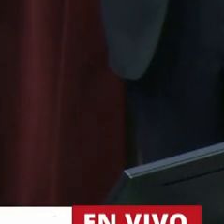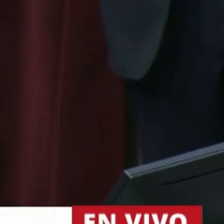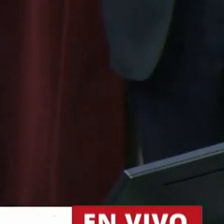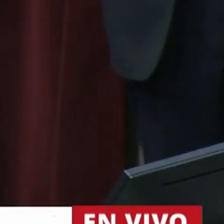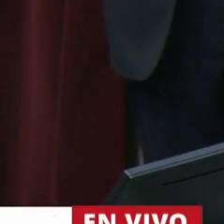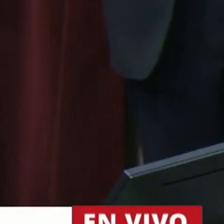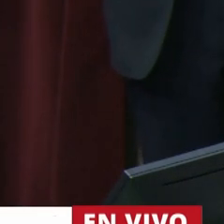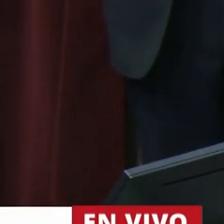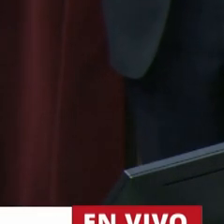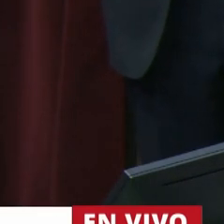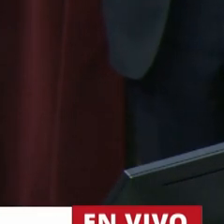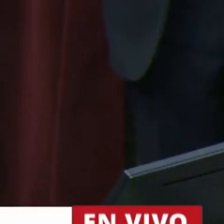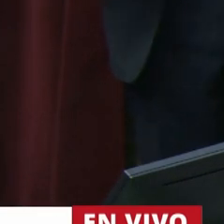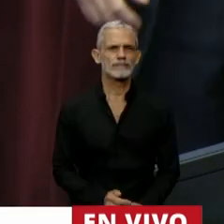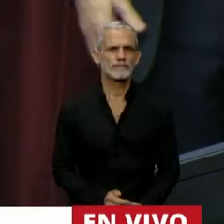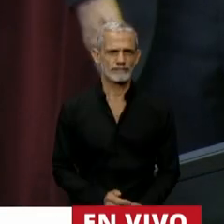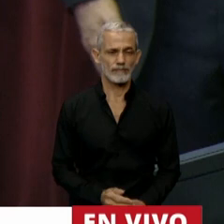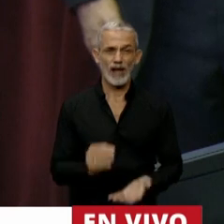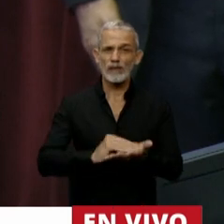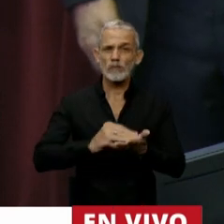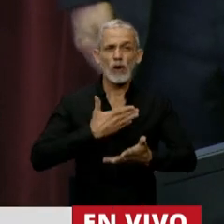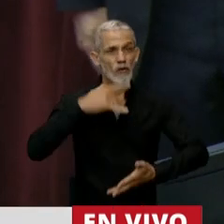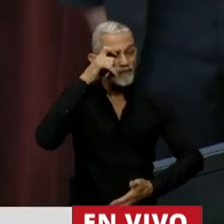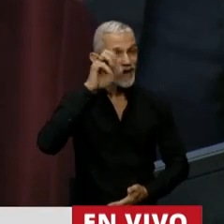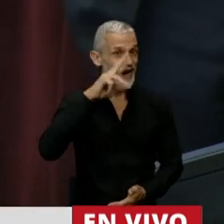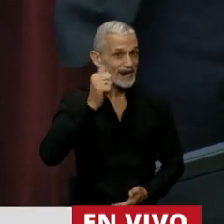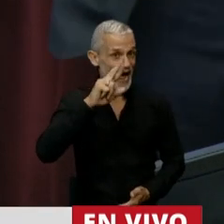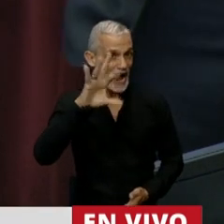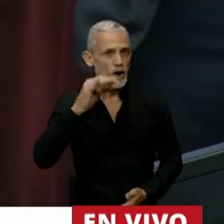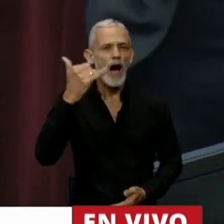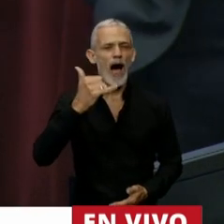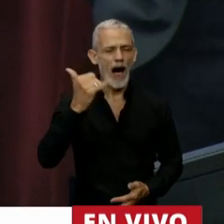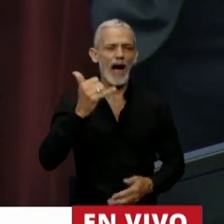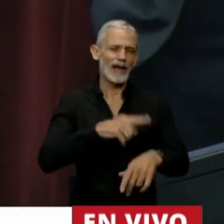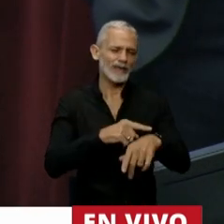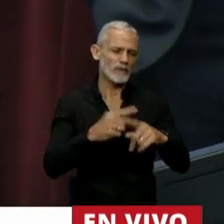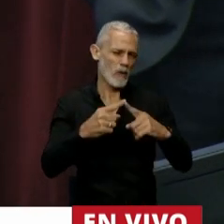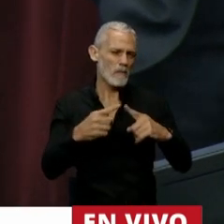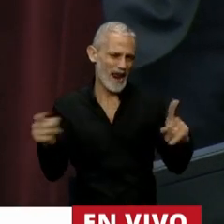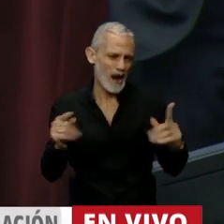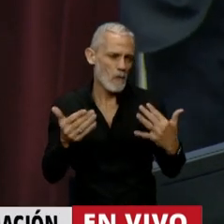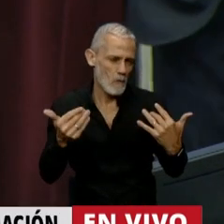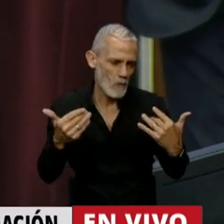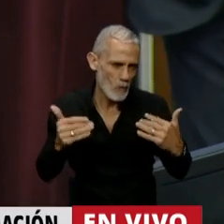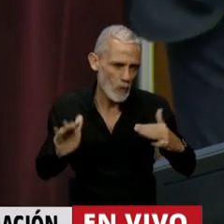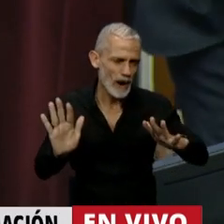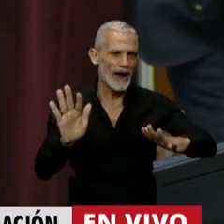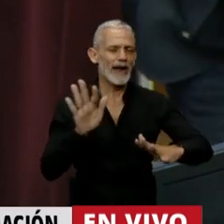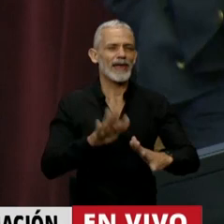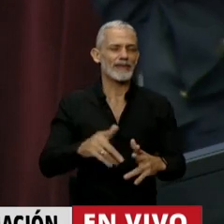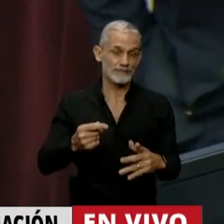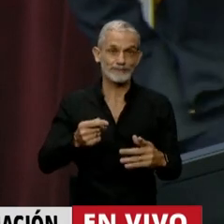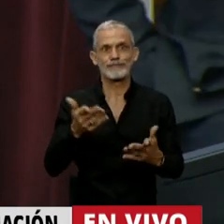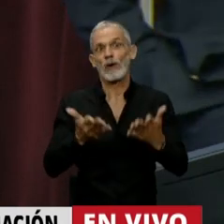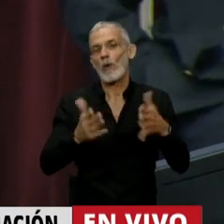Muchas gracias. Que tiene alguna libertad, alguna licencia con el tiempo, diputado Ferraro, en tren de ser